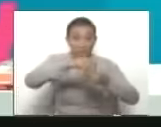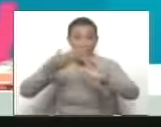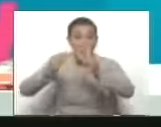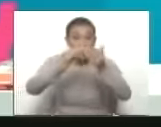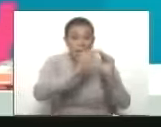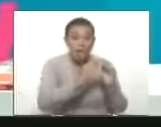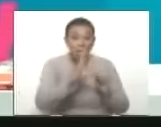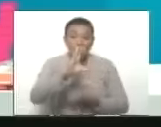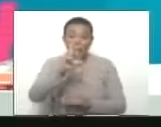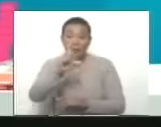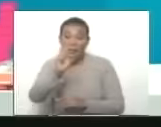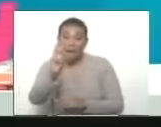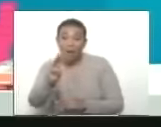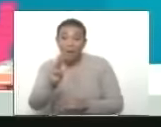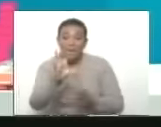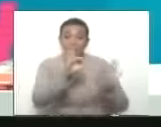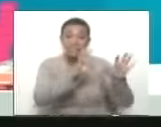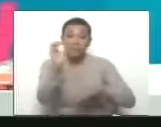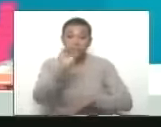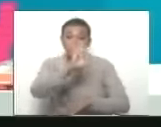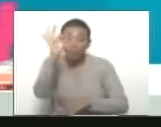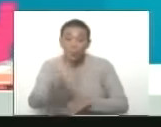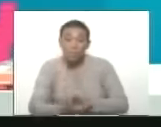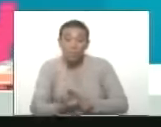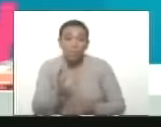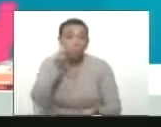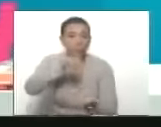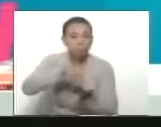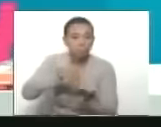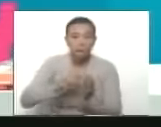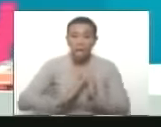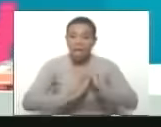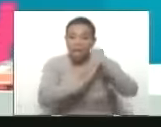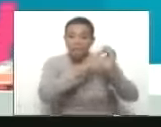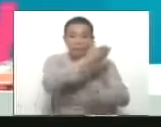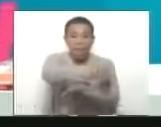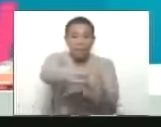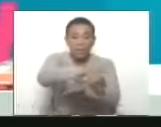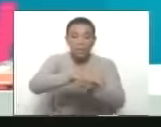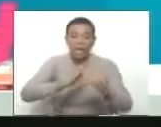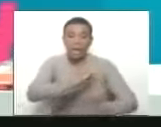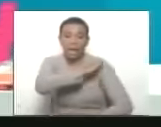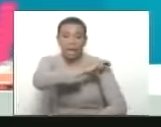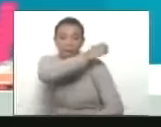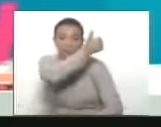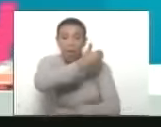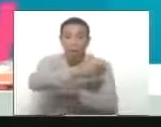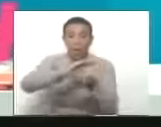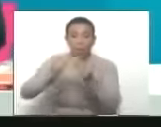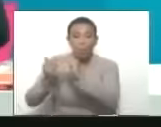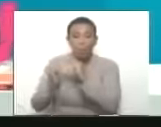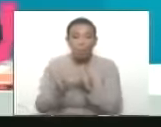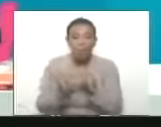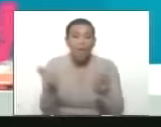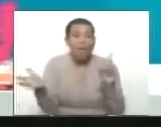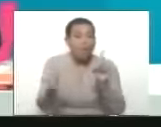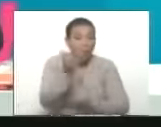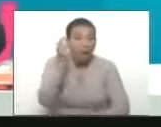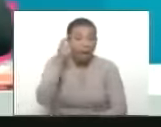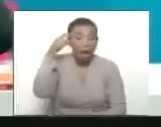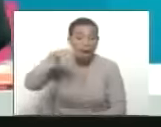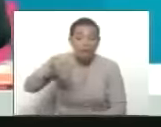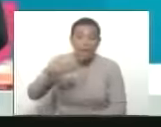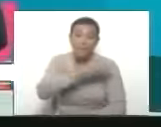en los CLAP, el 70% son mujeres, las jefas de calle, las jefas de comunidad. Tenemos que lograrlo aquí,